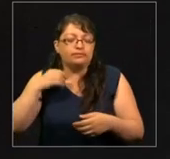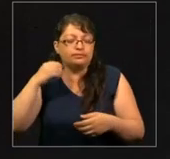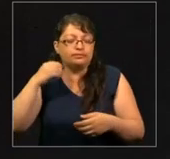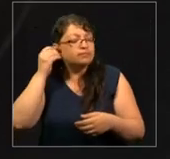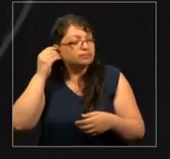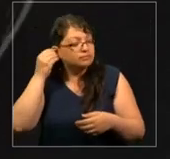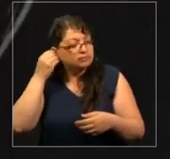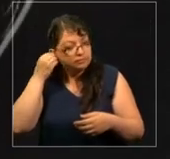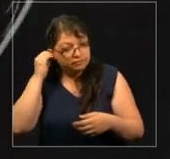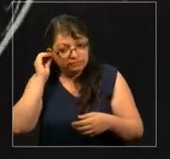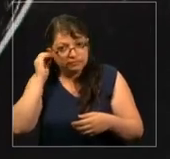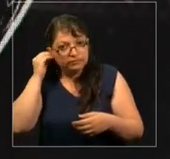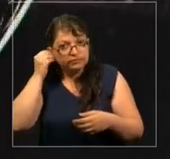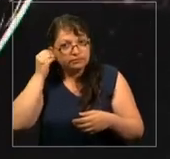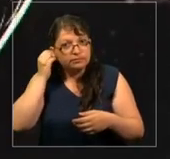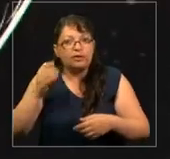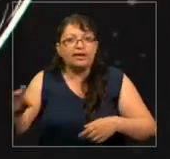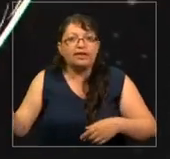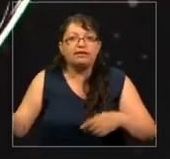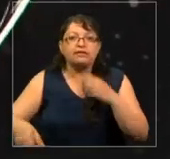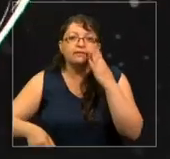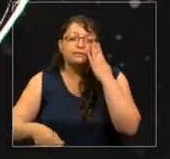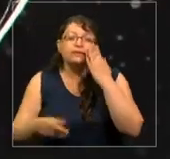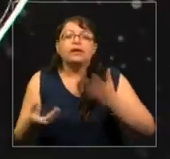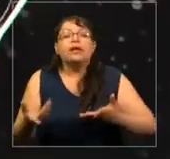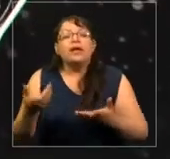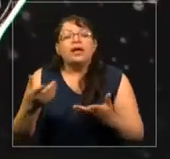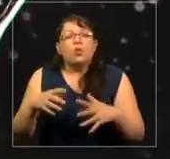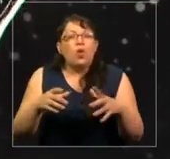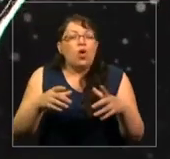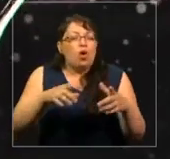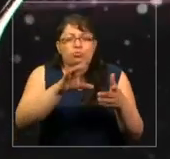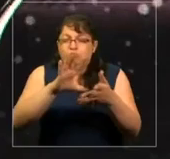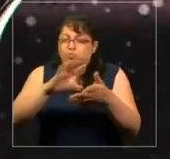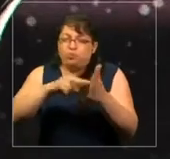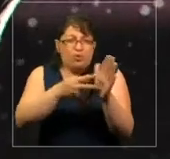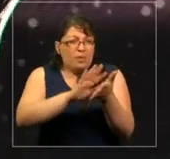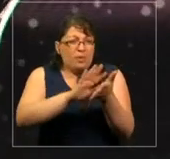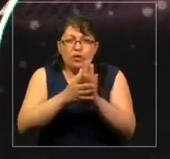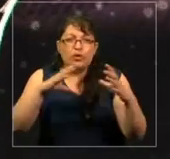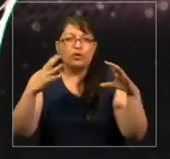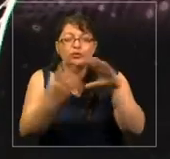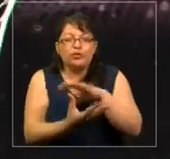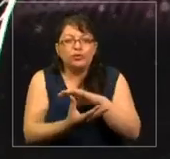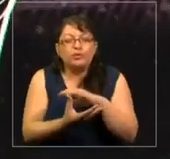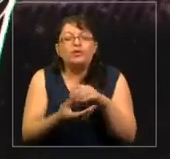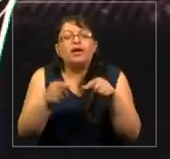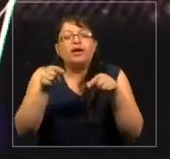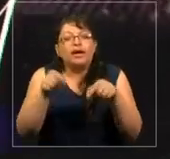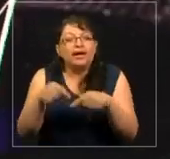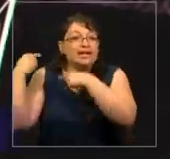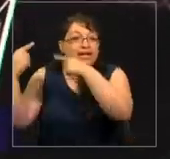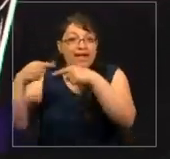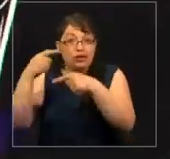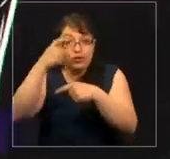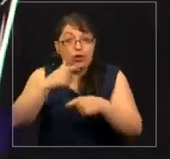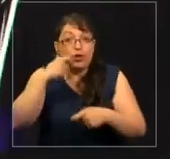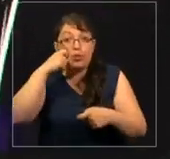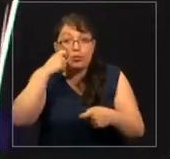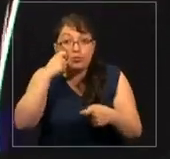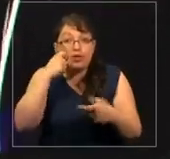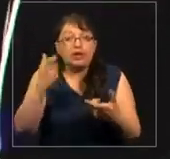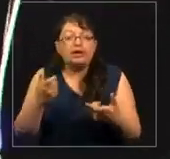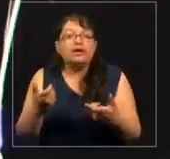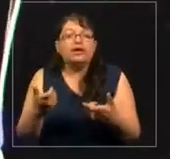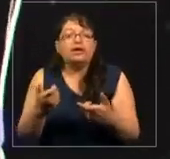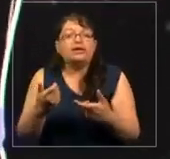y mujeres, que hoy es una epidemia casi en todas las partes del mundo. Y las historias humanas nos fuerzan a